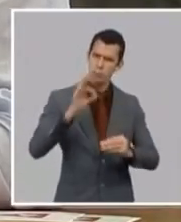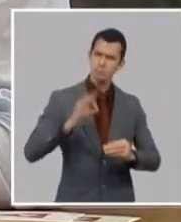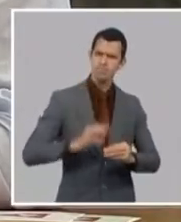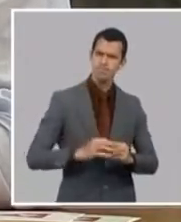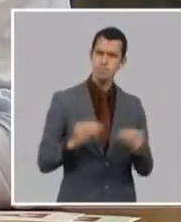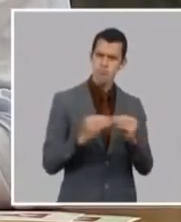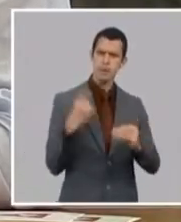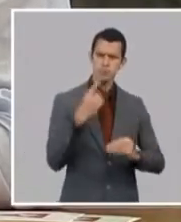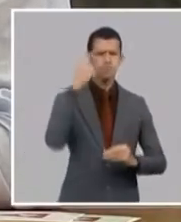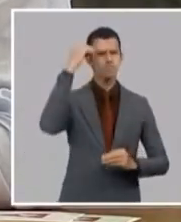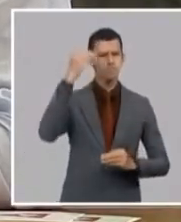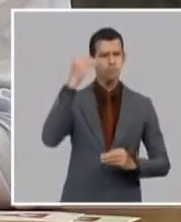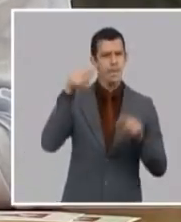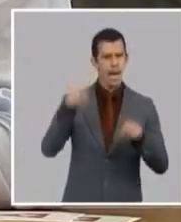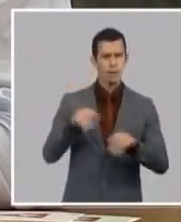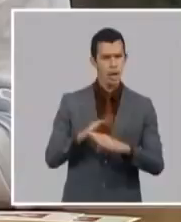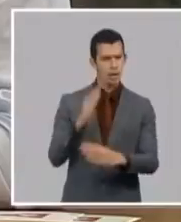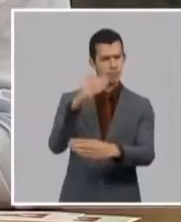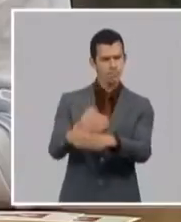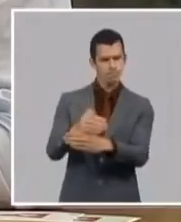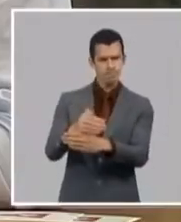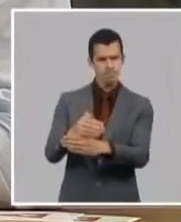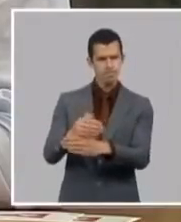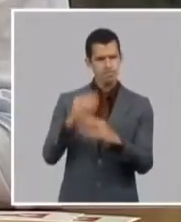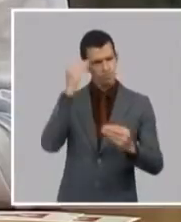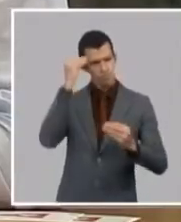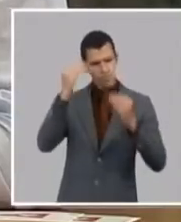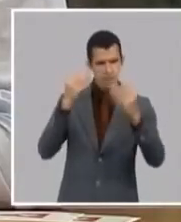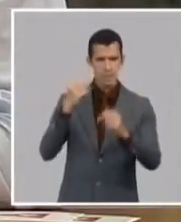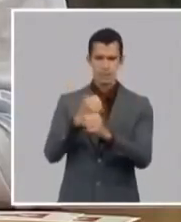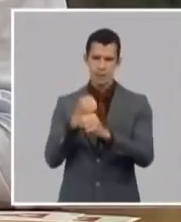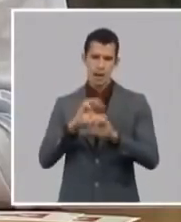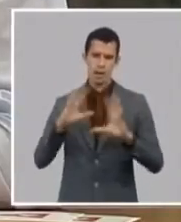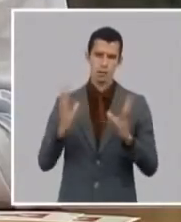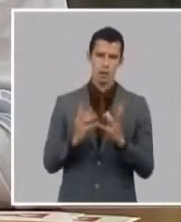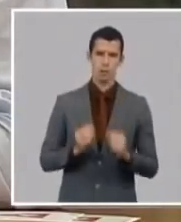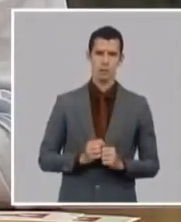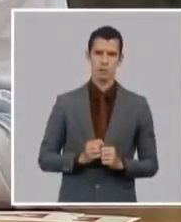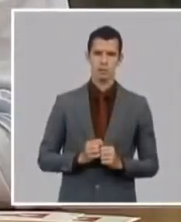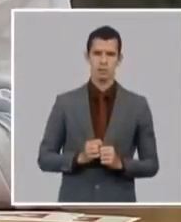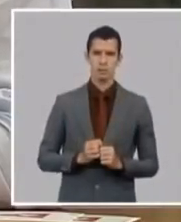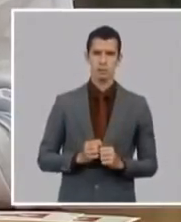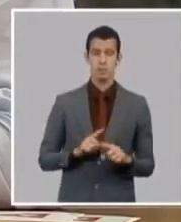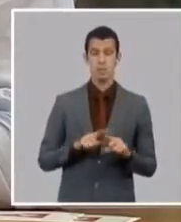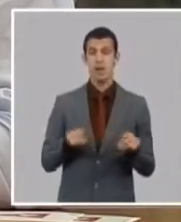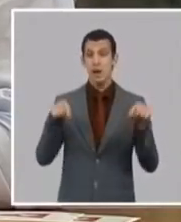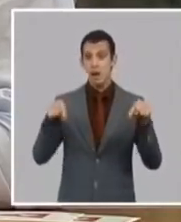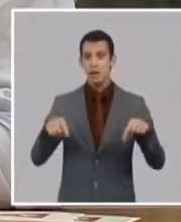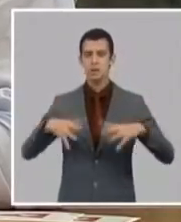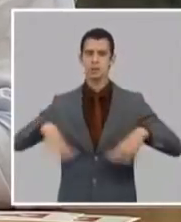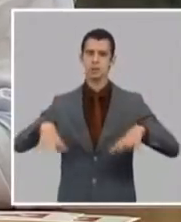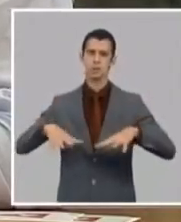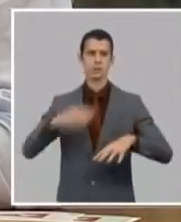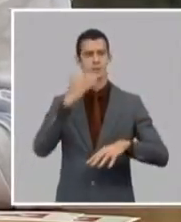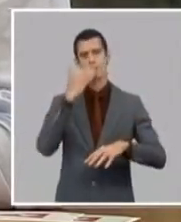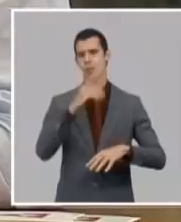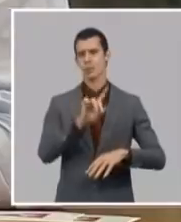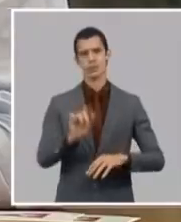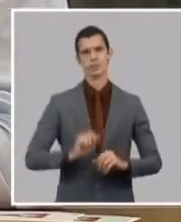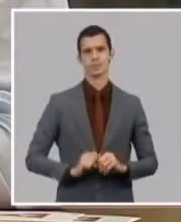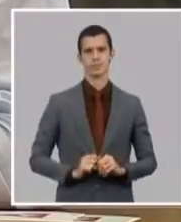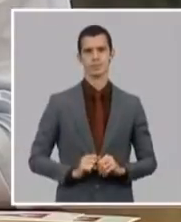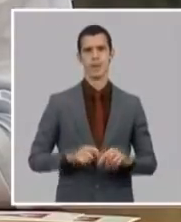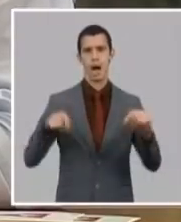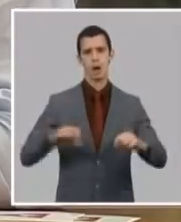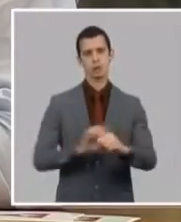cortar esas causas y esto en medio de condiciones terriblemente adversas pero tenemos que llegar